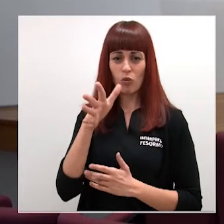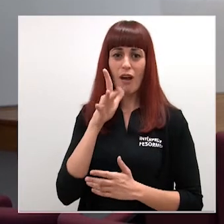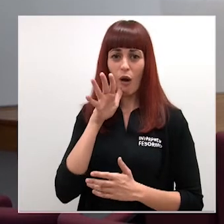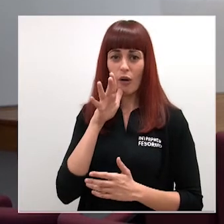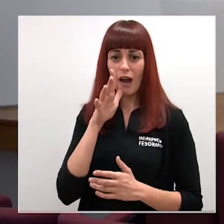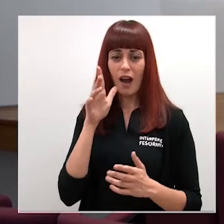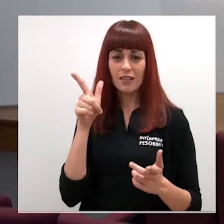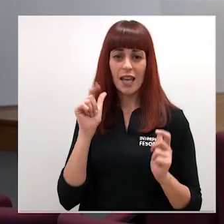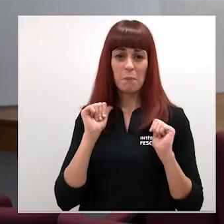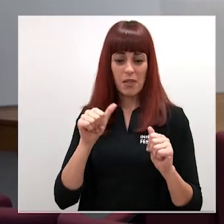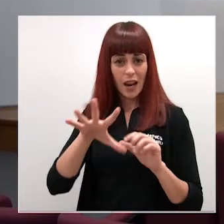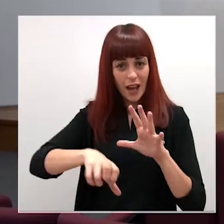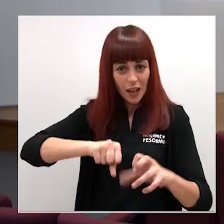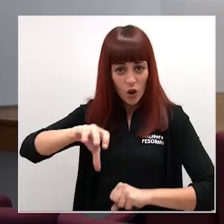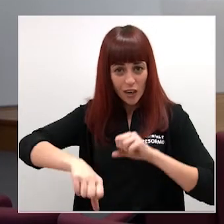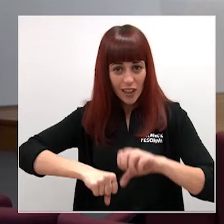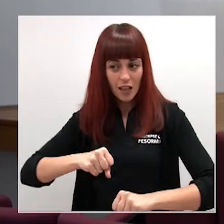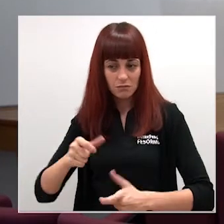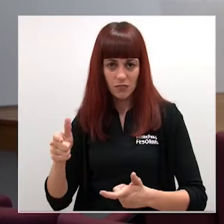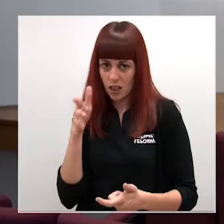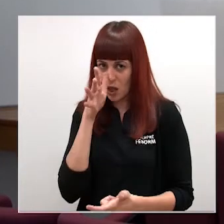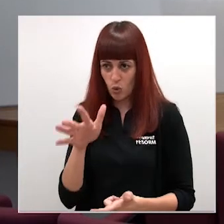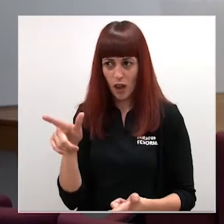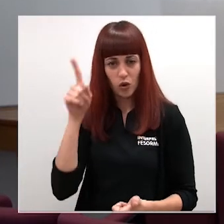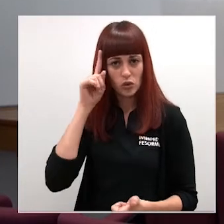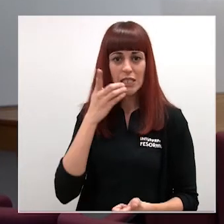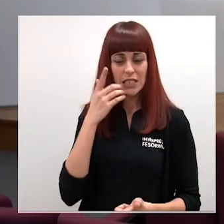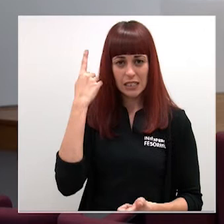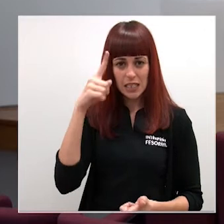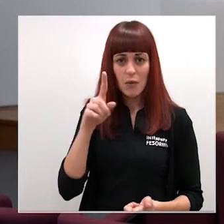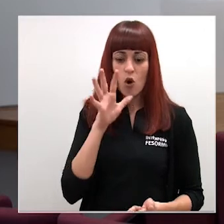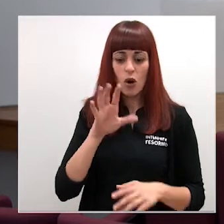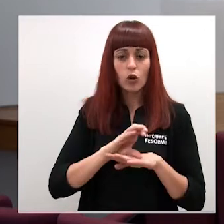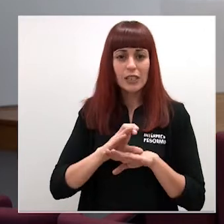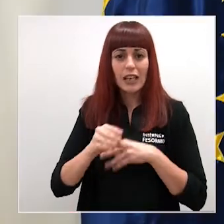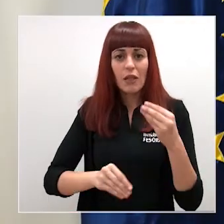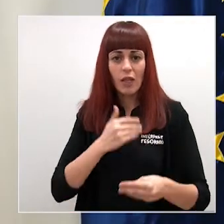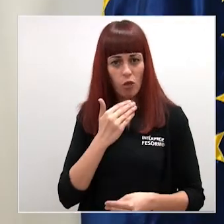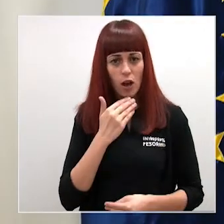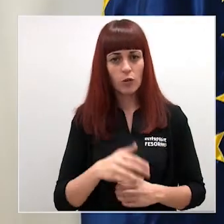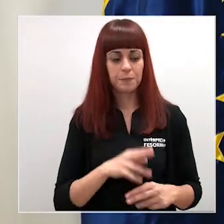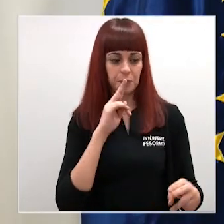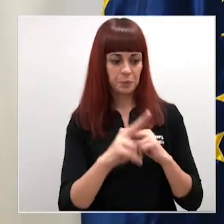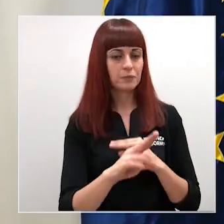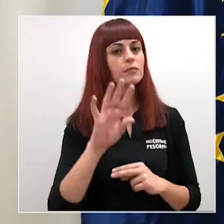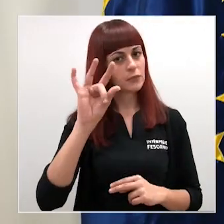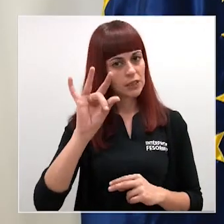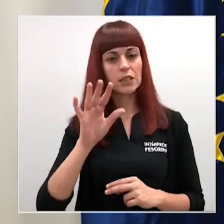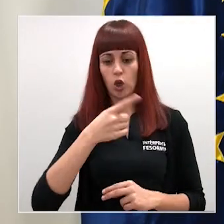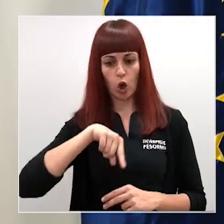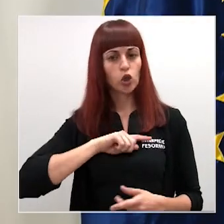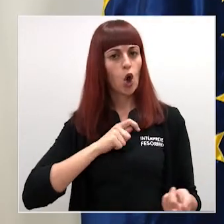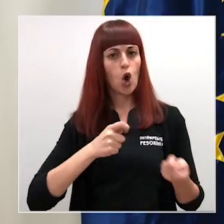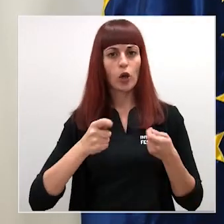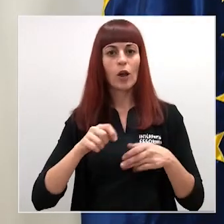comienza ahora no sé si han recibido estas quejas o si la consejería está actuando de alguna manera si estamos en perfecta coordinación